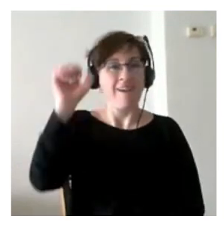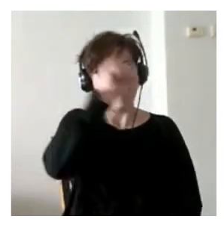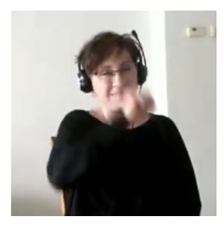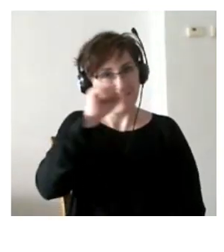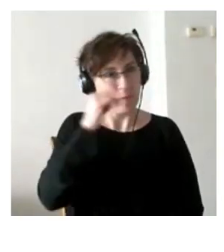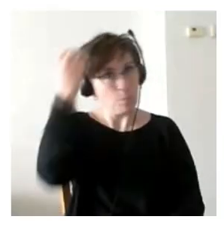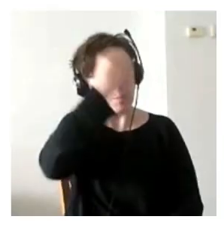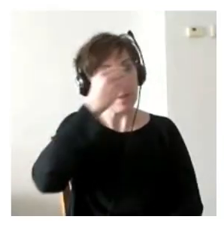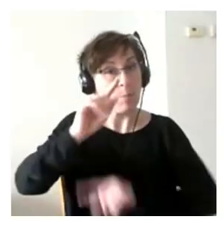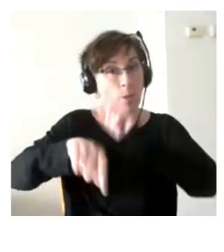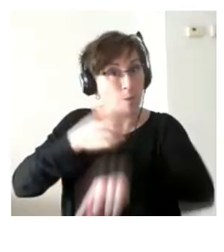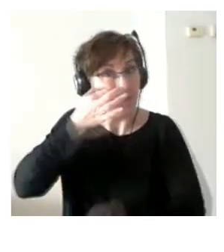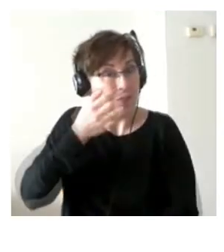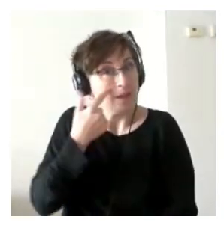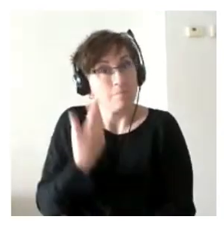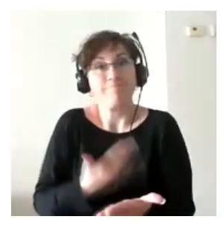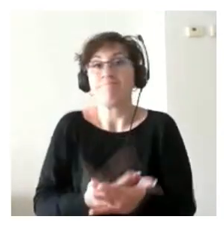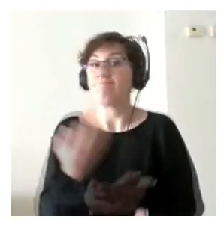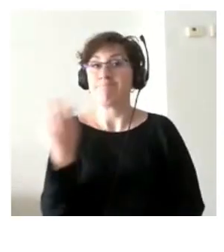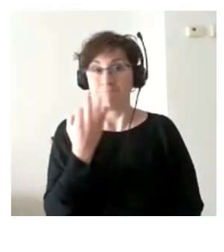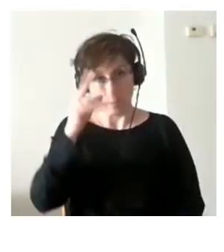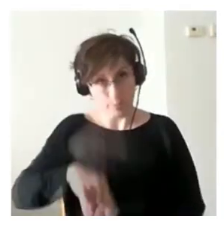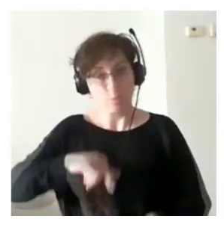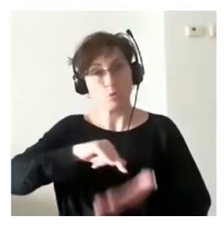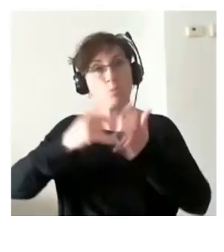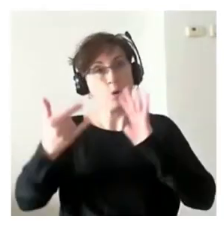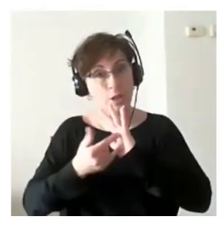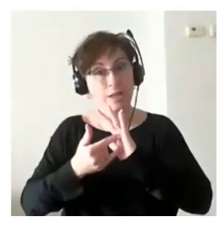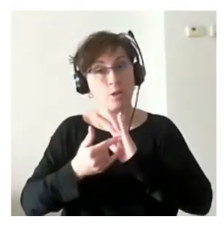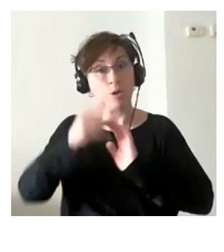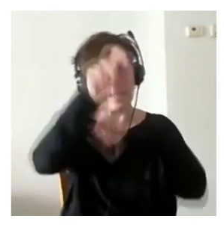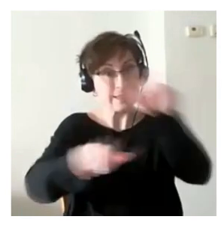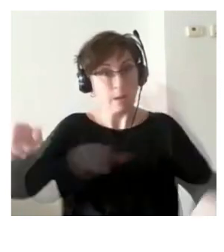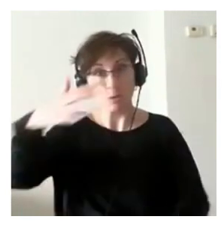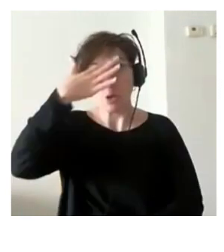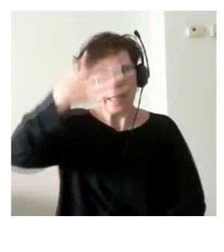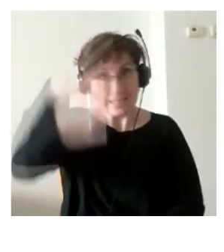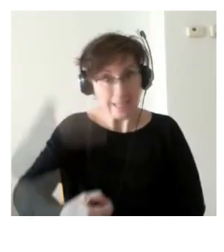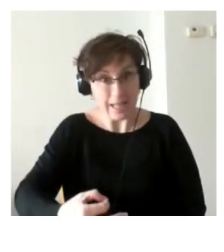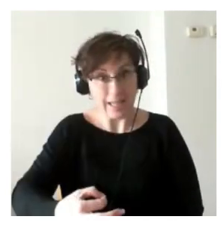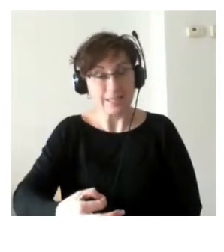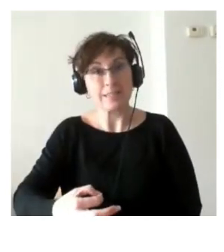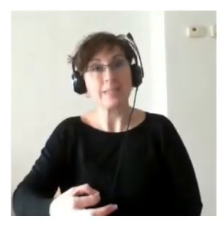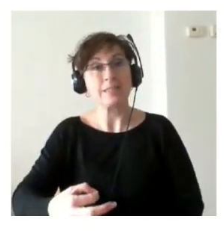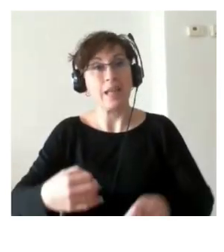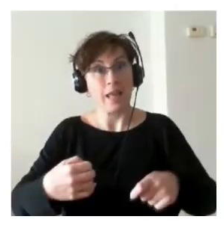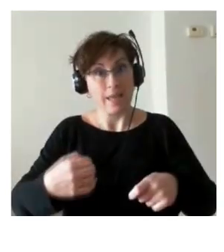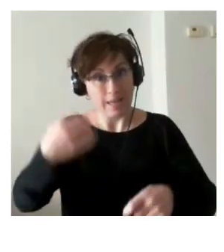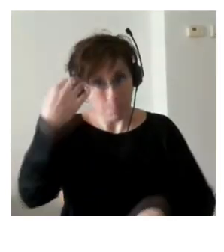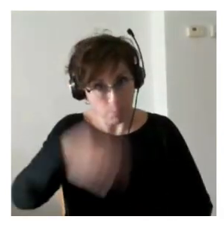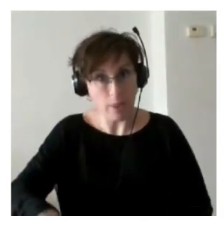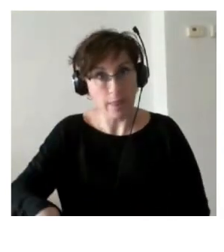lo que se ha demostrado es que es un proyecto en el que creer en las personas y creer en que las personas pueden